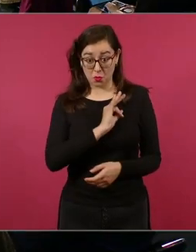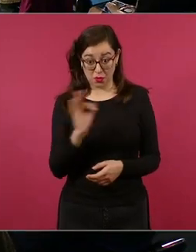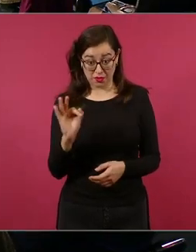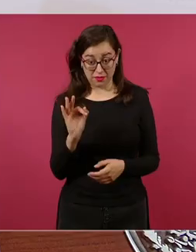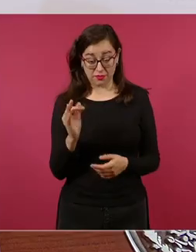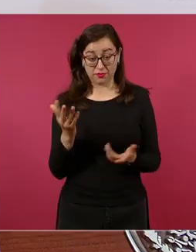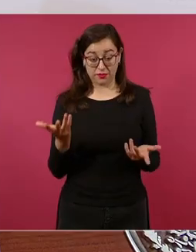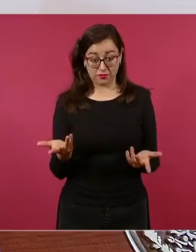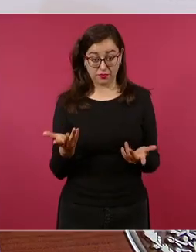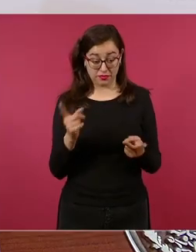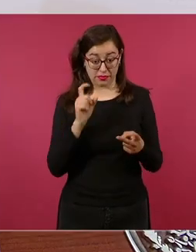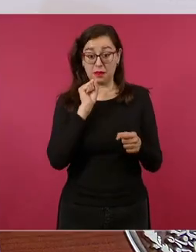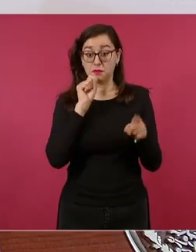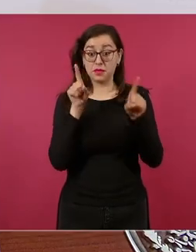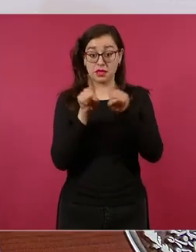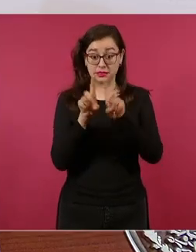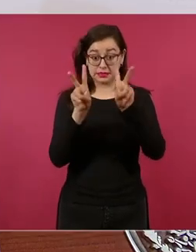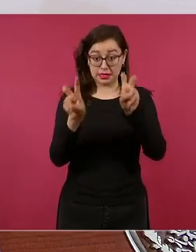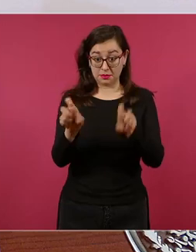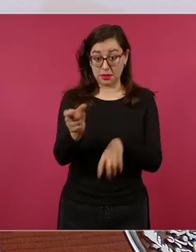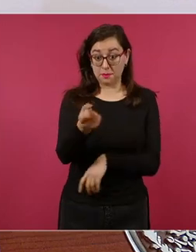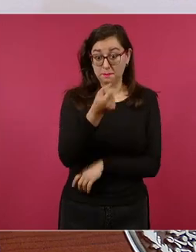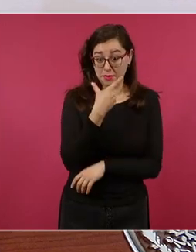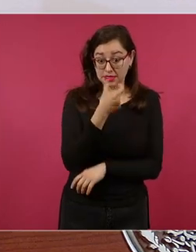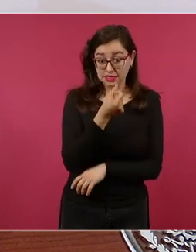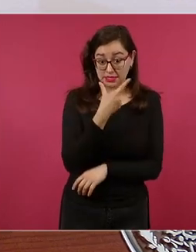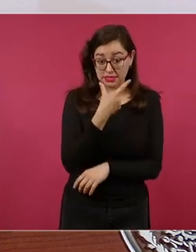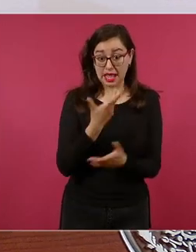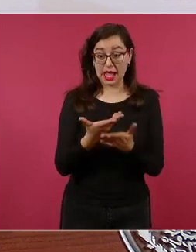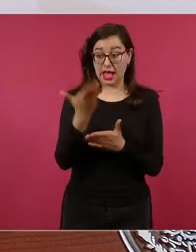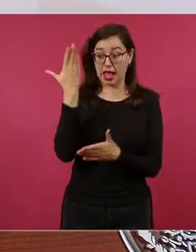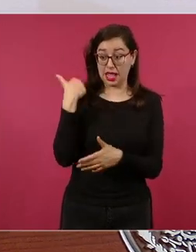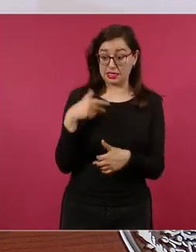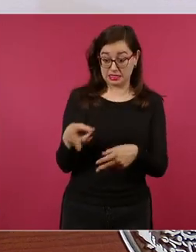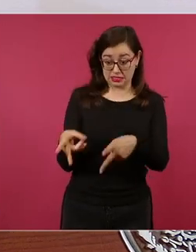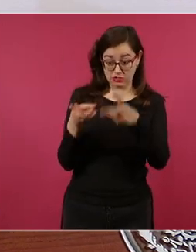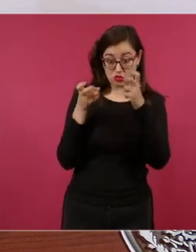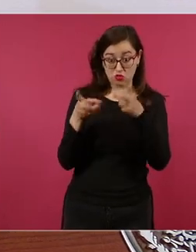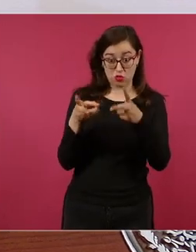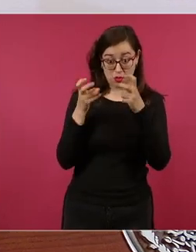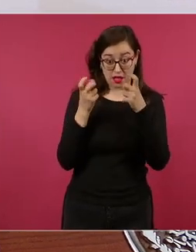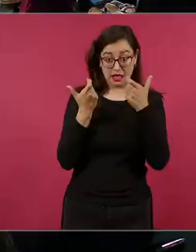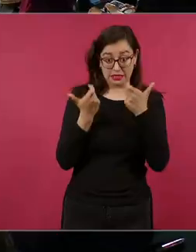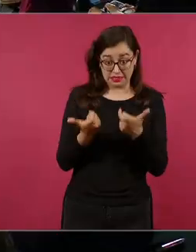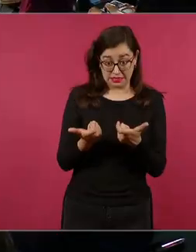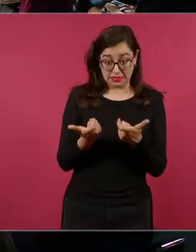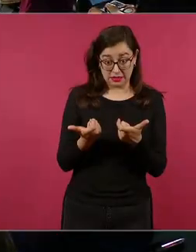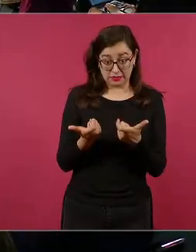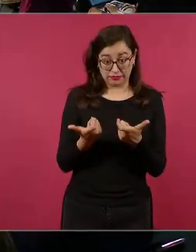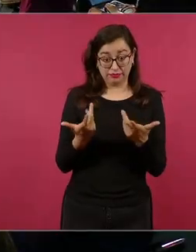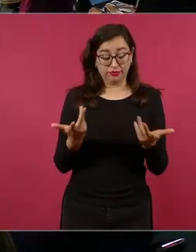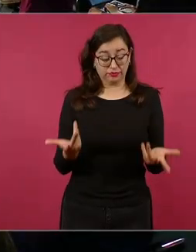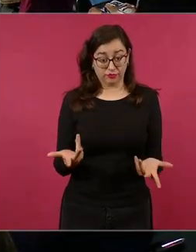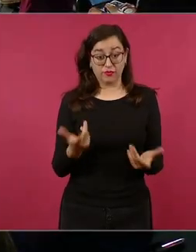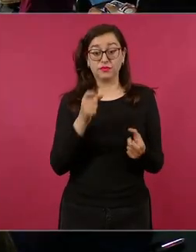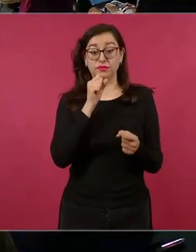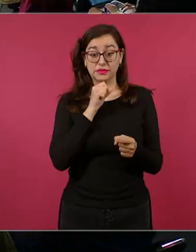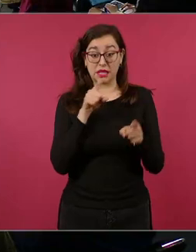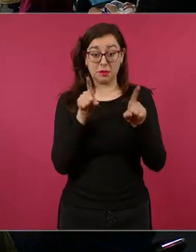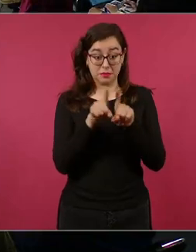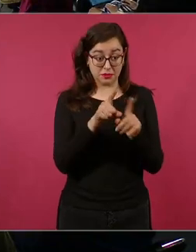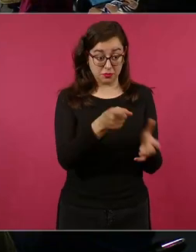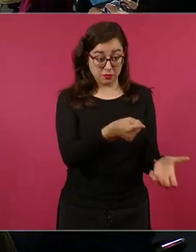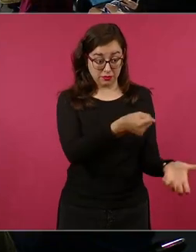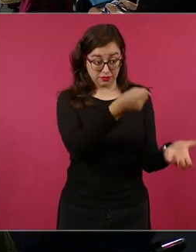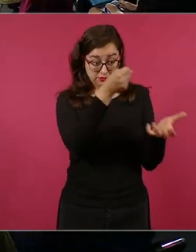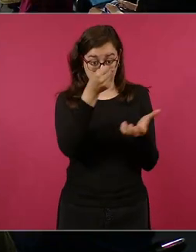compra de medicina con el mismo presupuesto alcanza para entregar la medicina